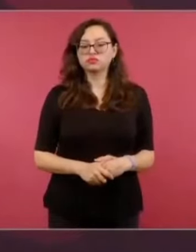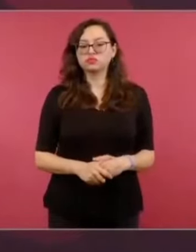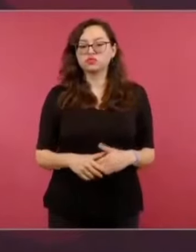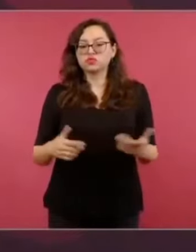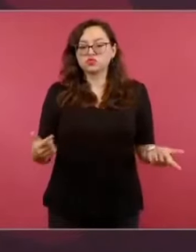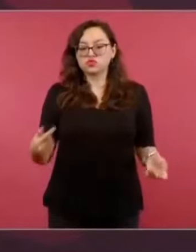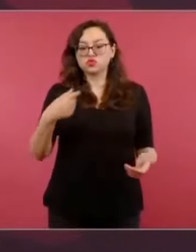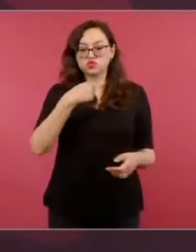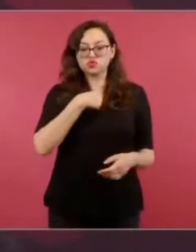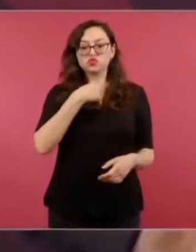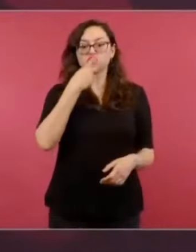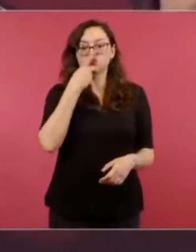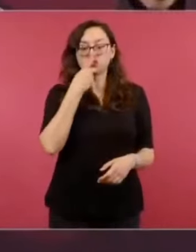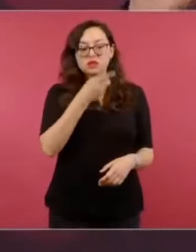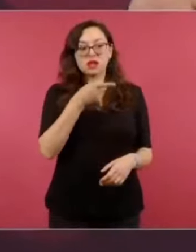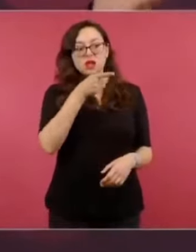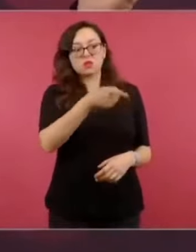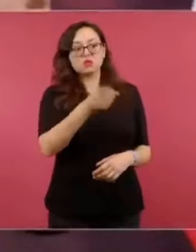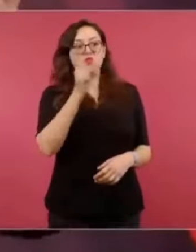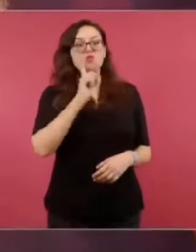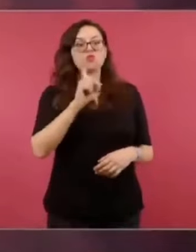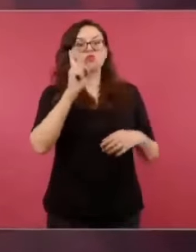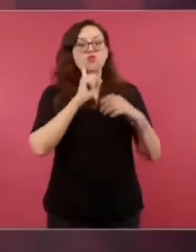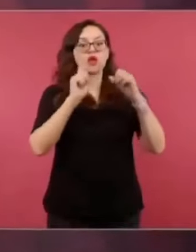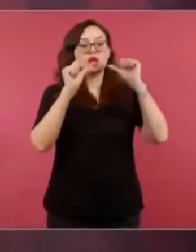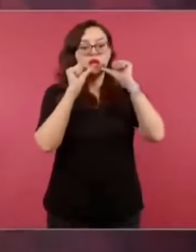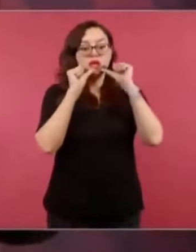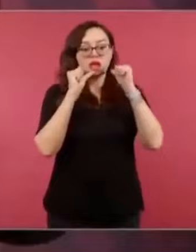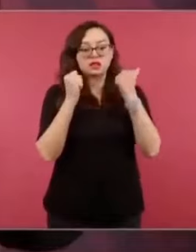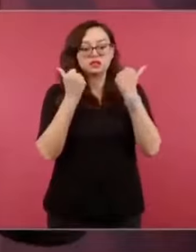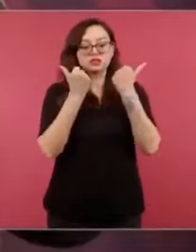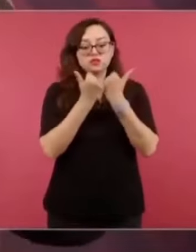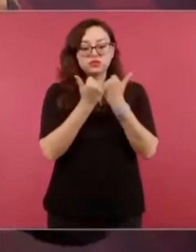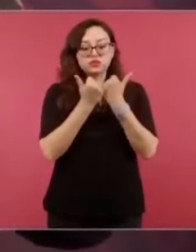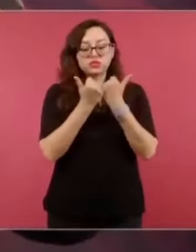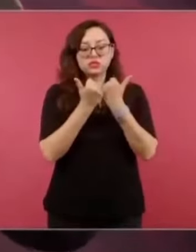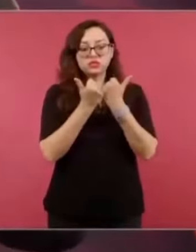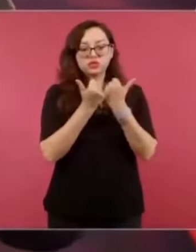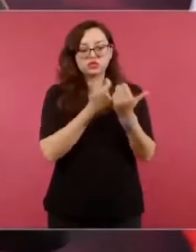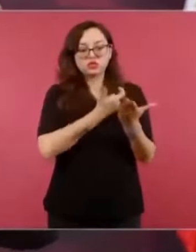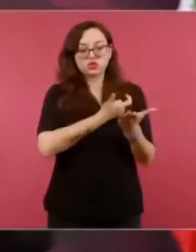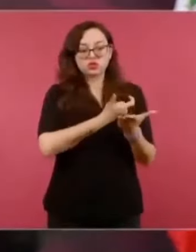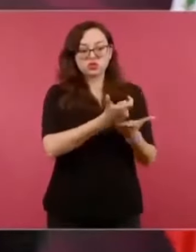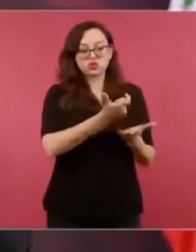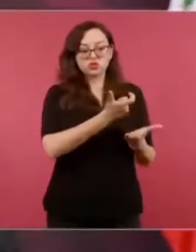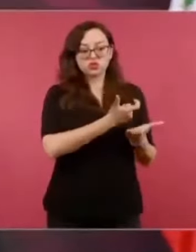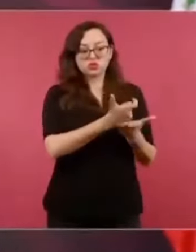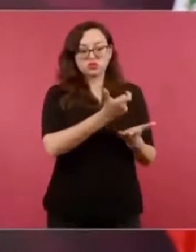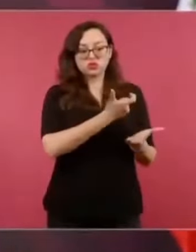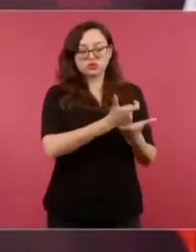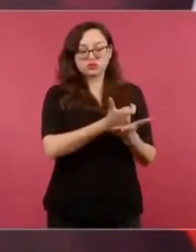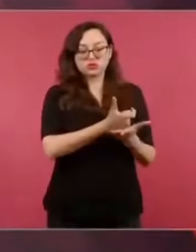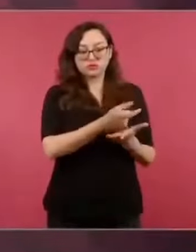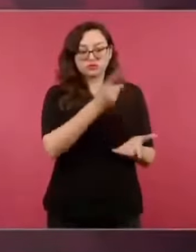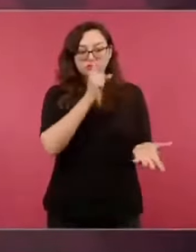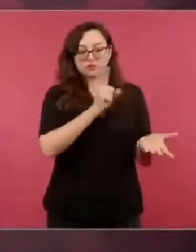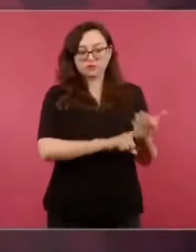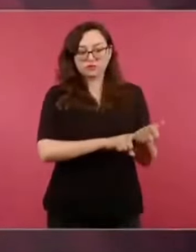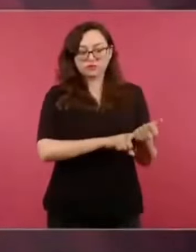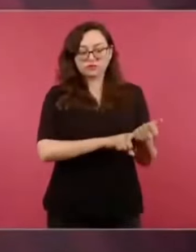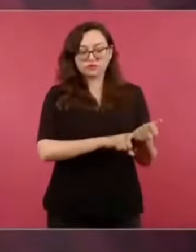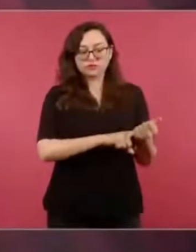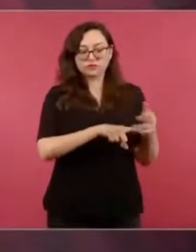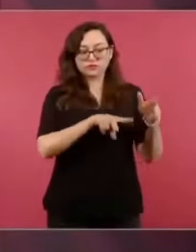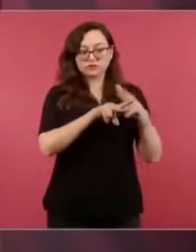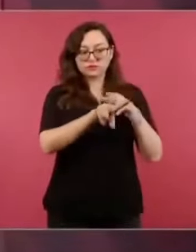en la página de transparencia. No, es en la del SAT, para aclarar,